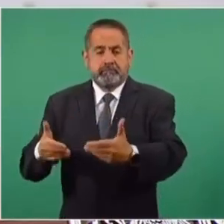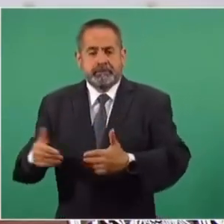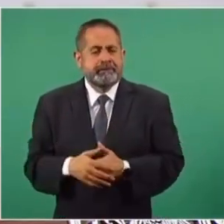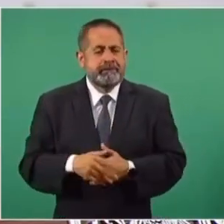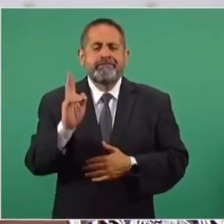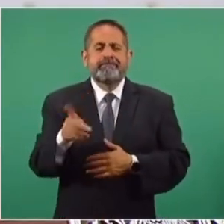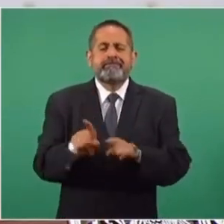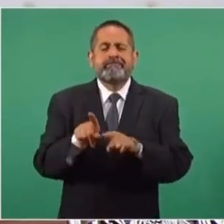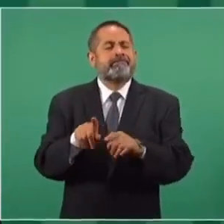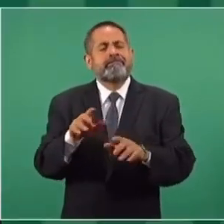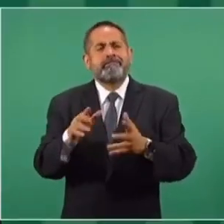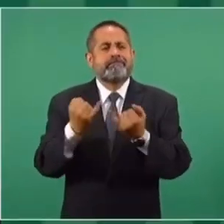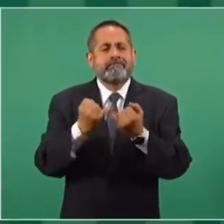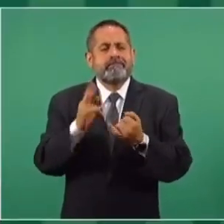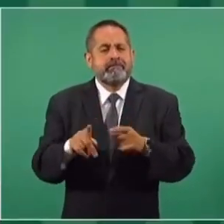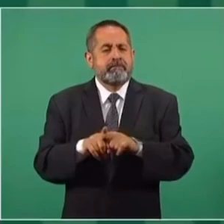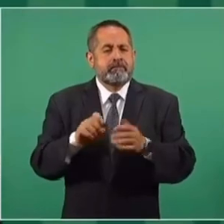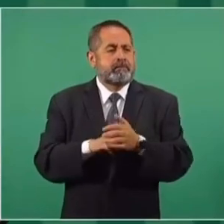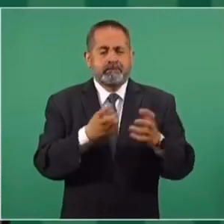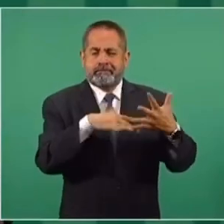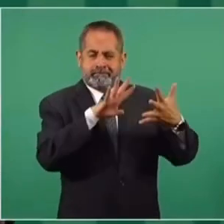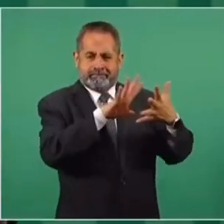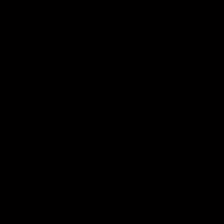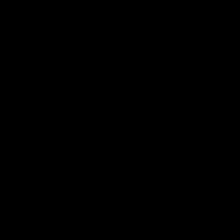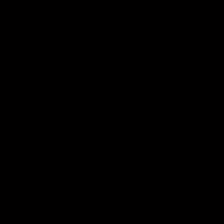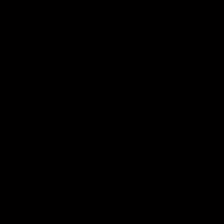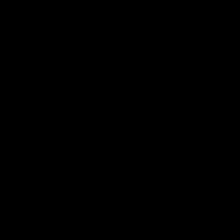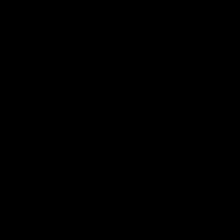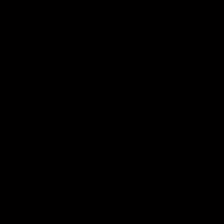algo parecido a lo que hicimos con los reclusorios.